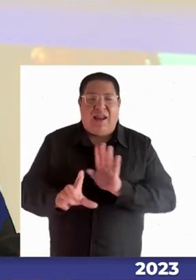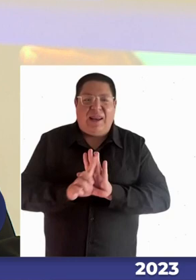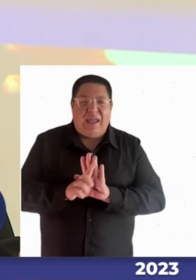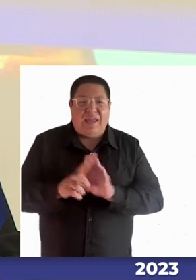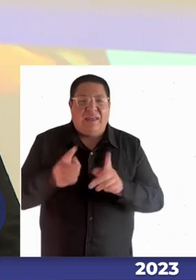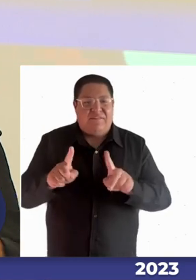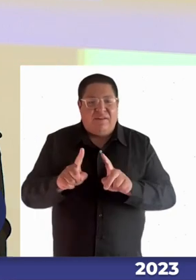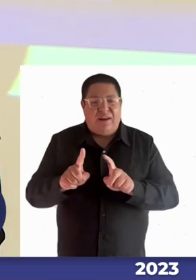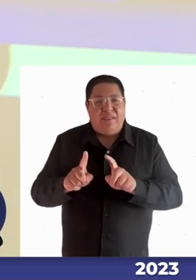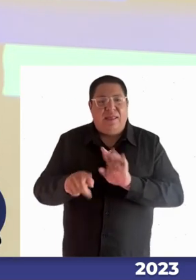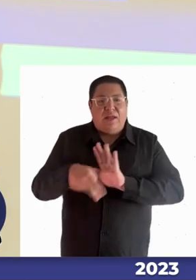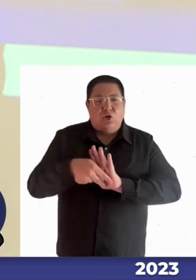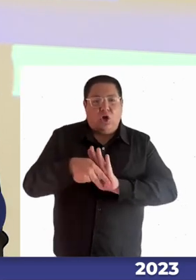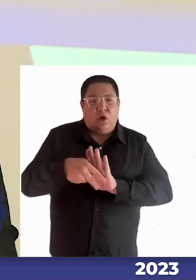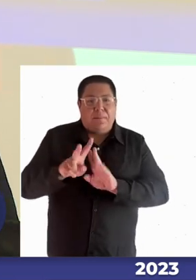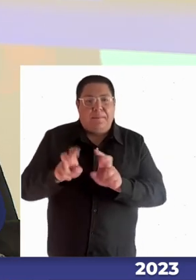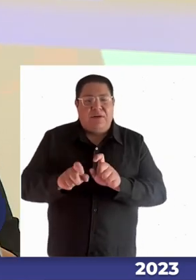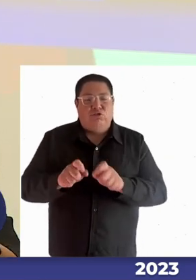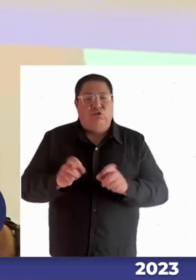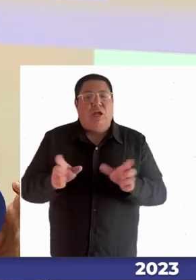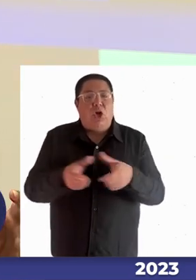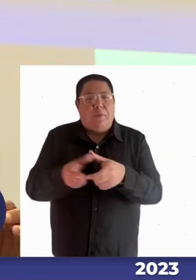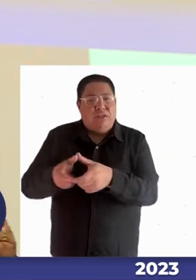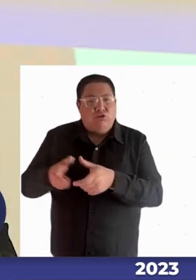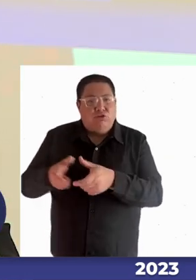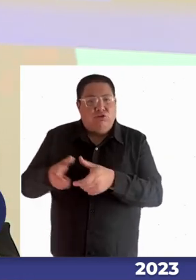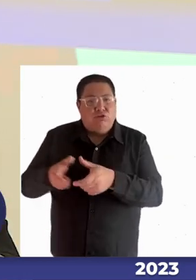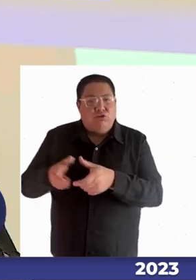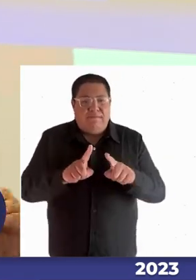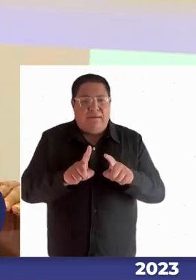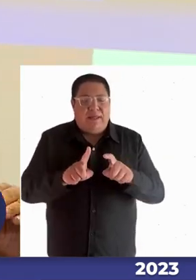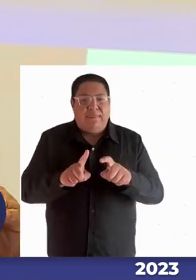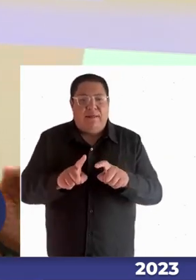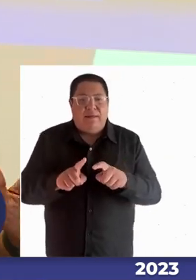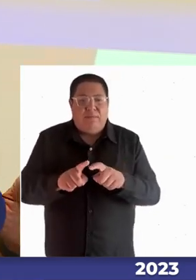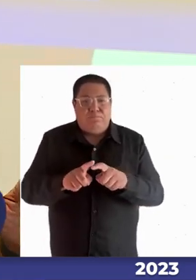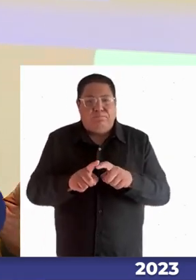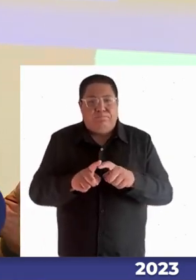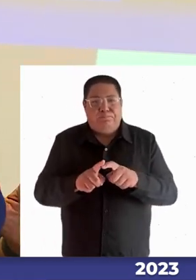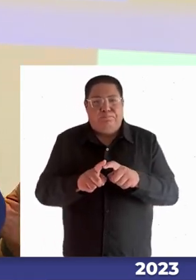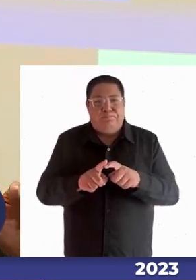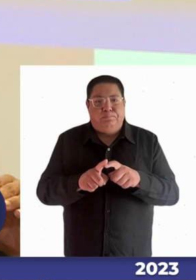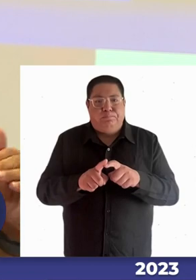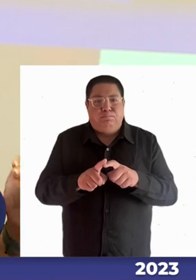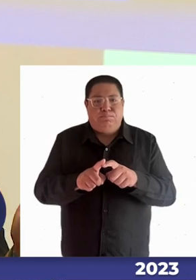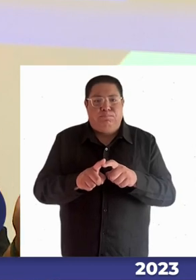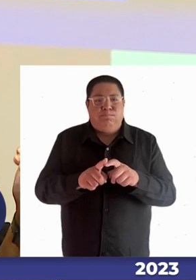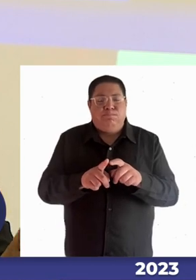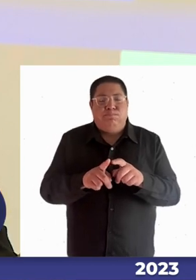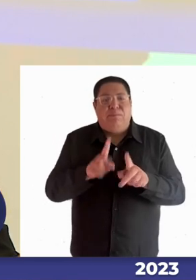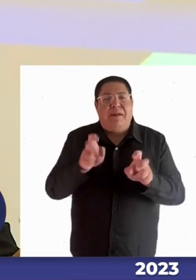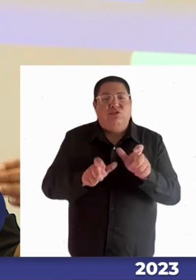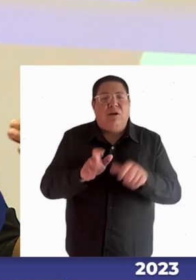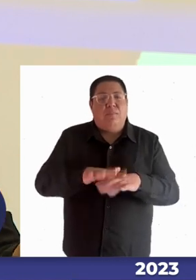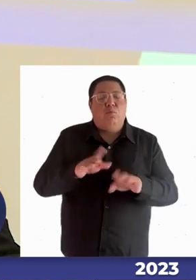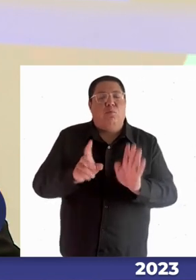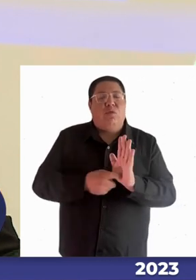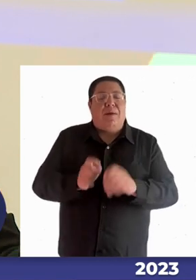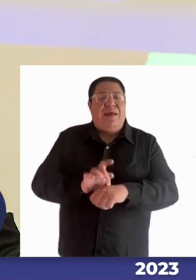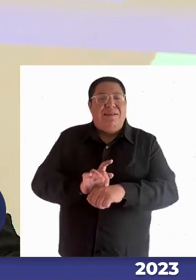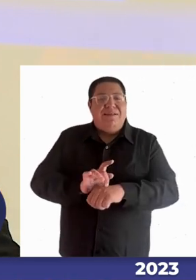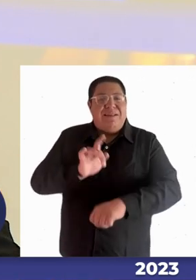declaraciones, comisiones, se ha ido generando un espacio más amplio de sensibilidad respecto y de